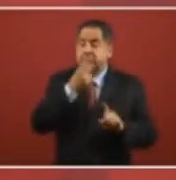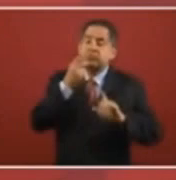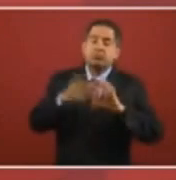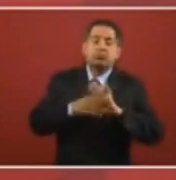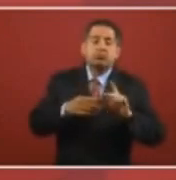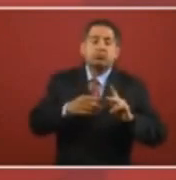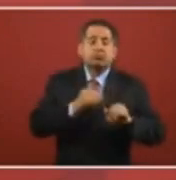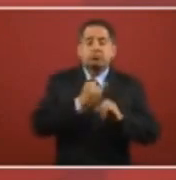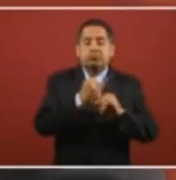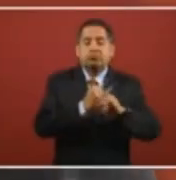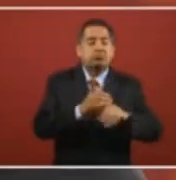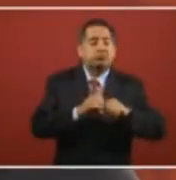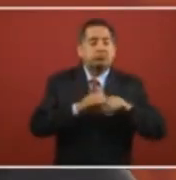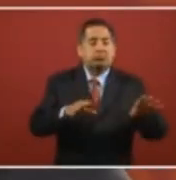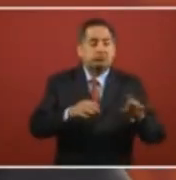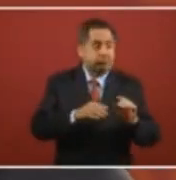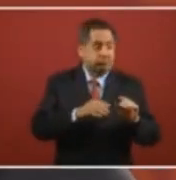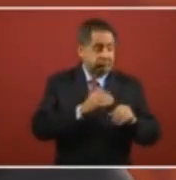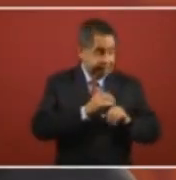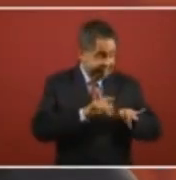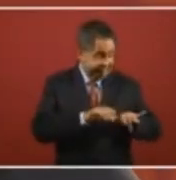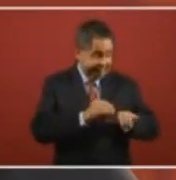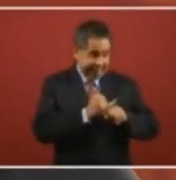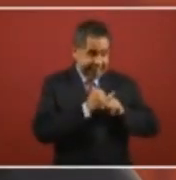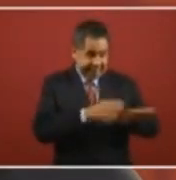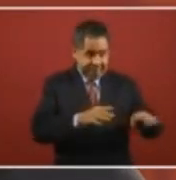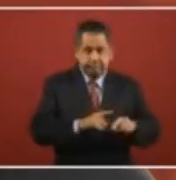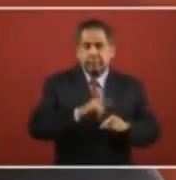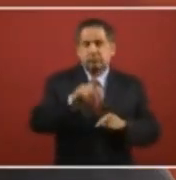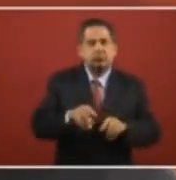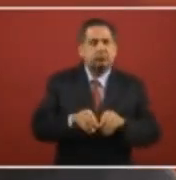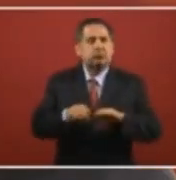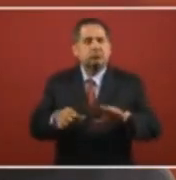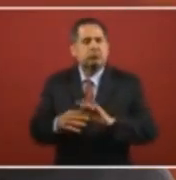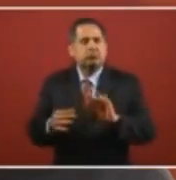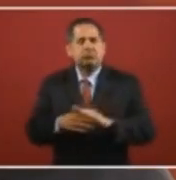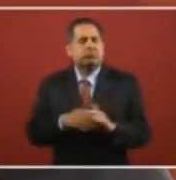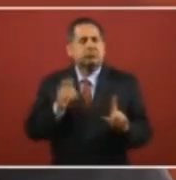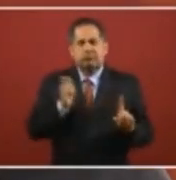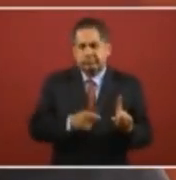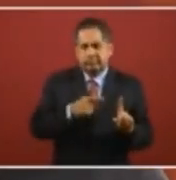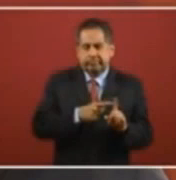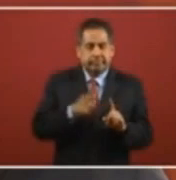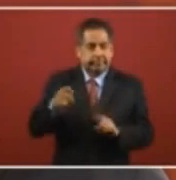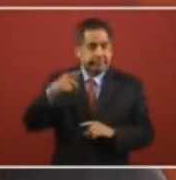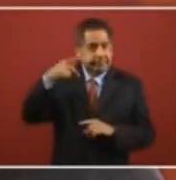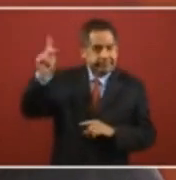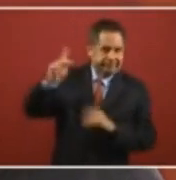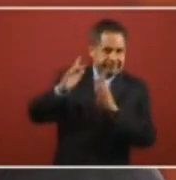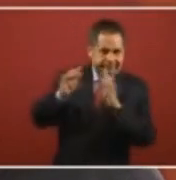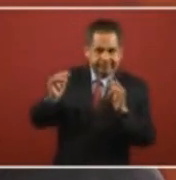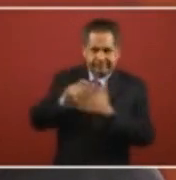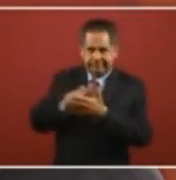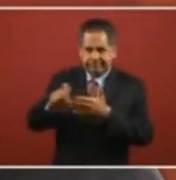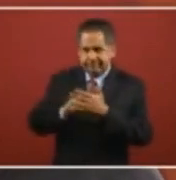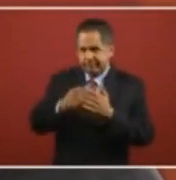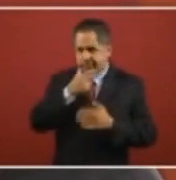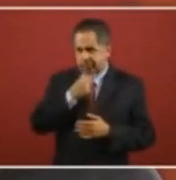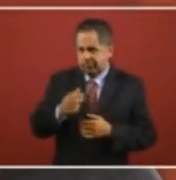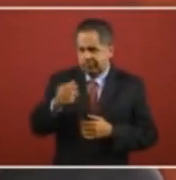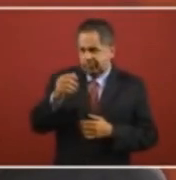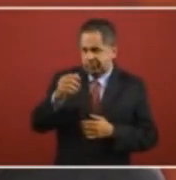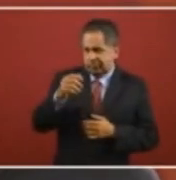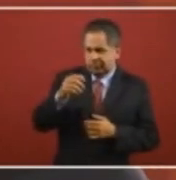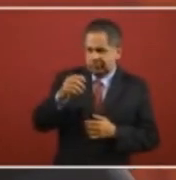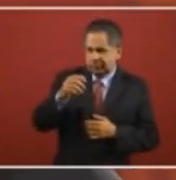subió a redes poco antes de lo del paso. Y es un texto de origen francés, un señor que se apega Camus,